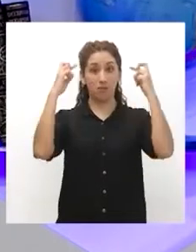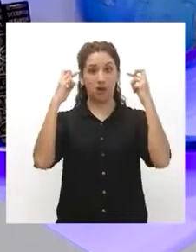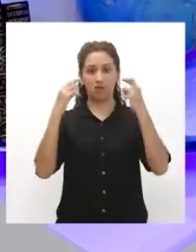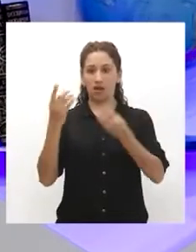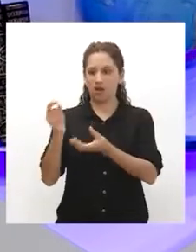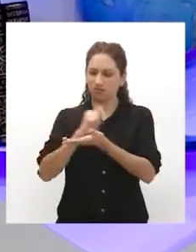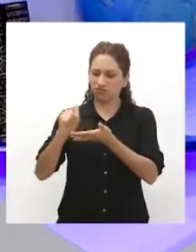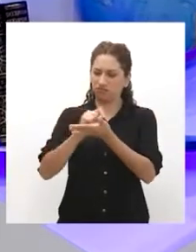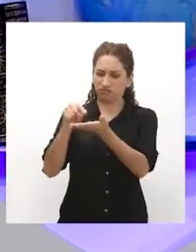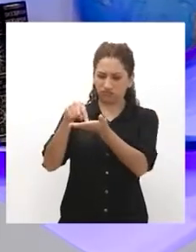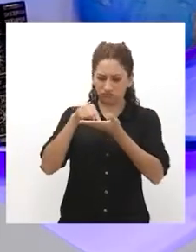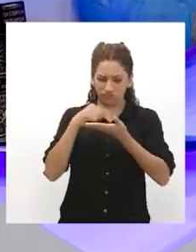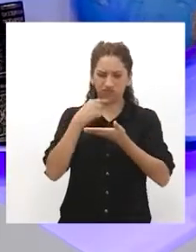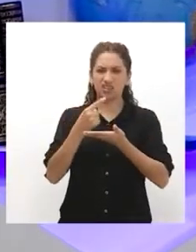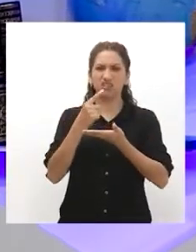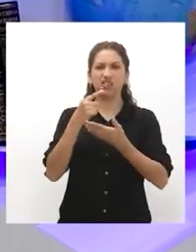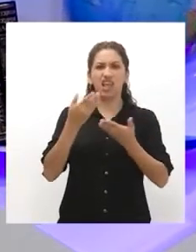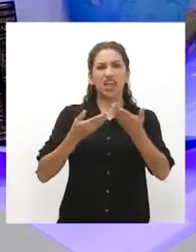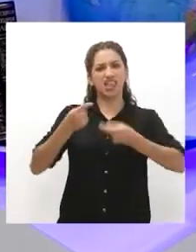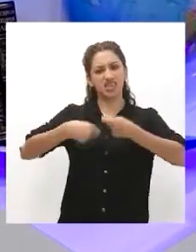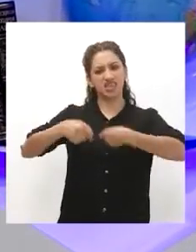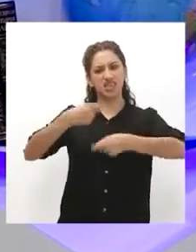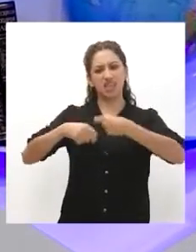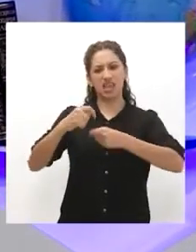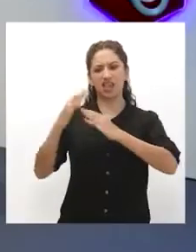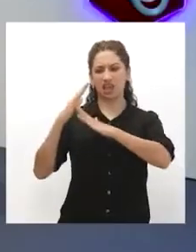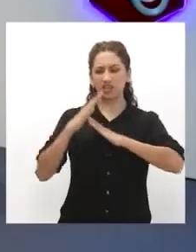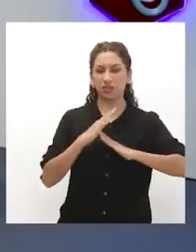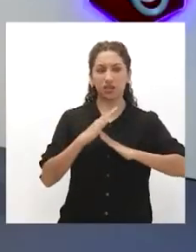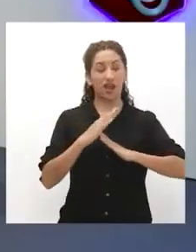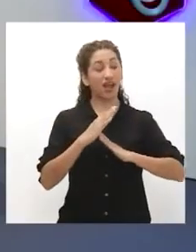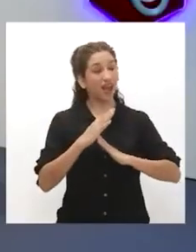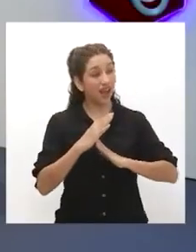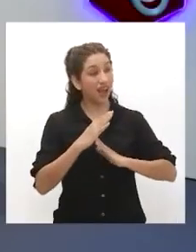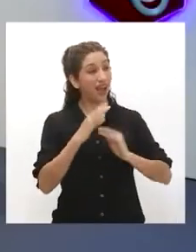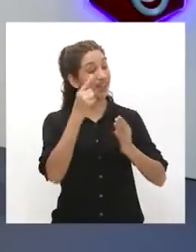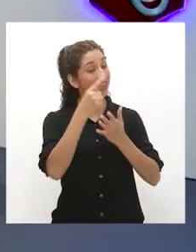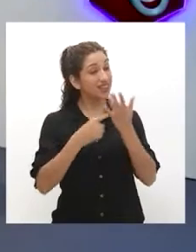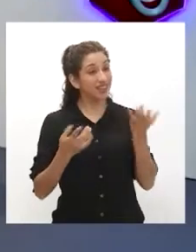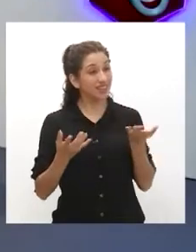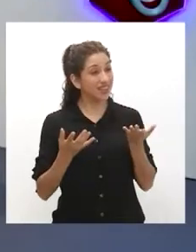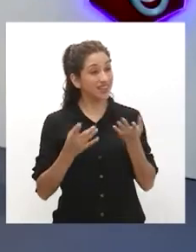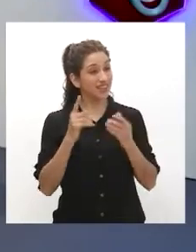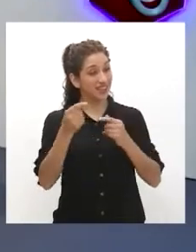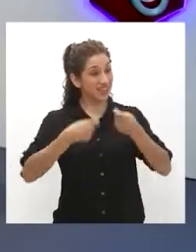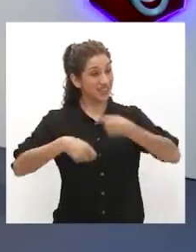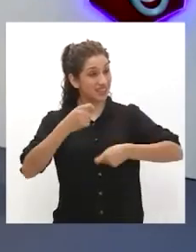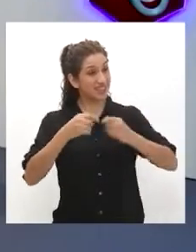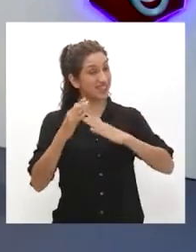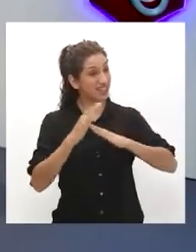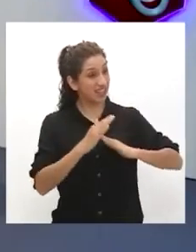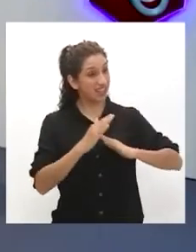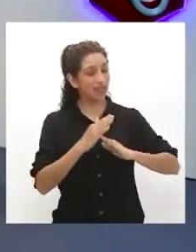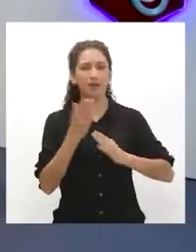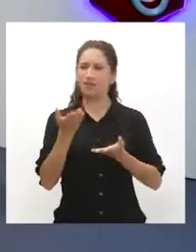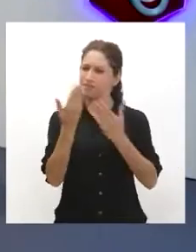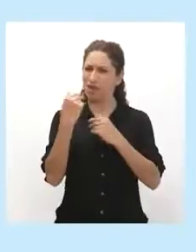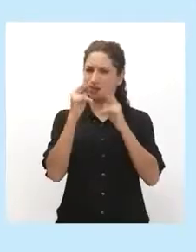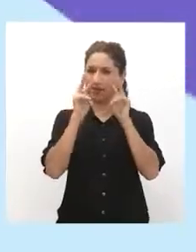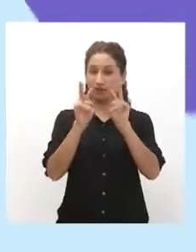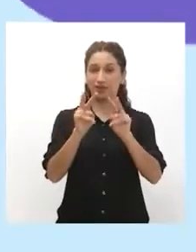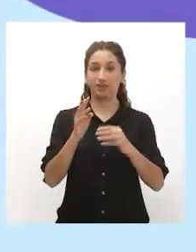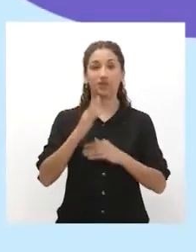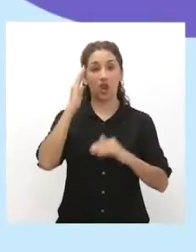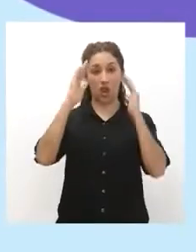promo y me contaba que lo habían discriminado en una tienda. ¿En una tienda? Así es. Pero mejor vamos a escucharlo.